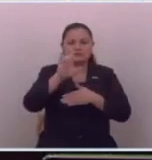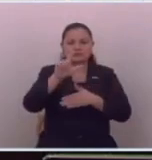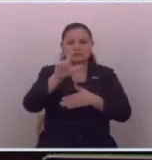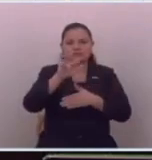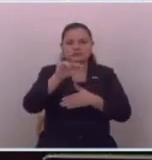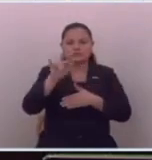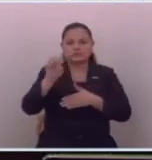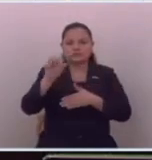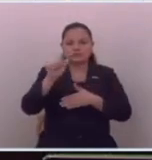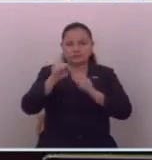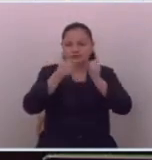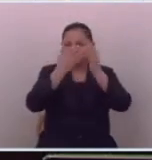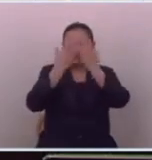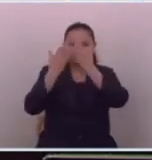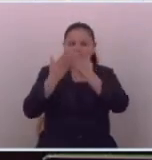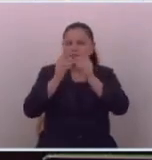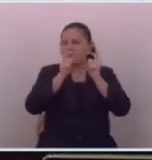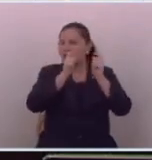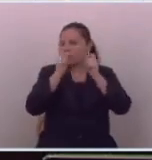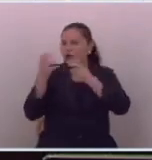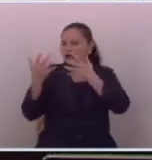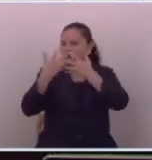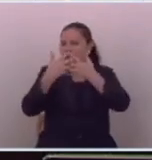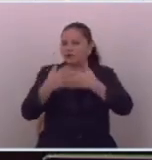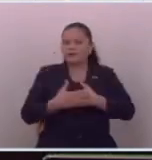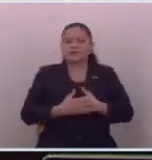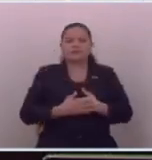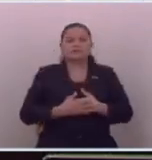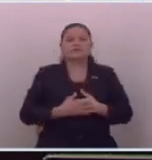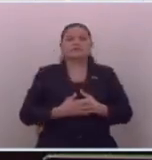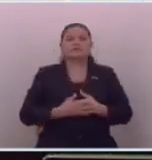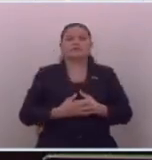Rosales dar lectura a la pieza correspondiente.